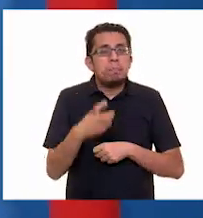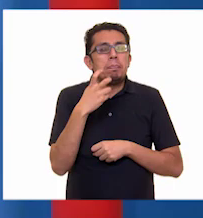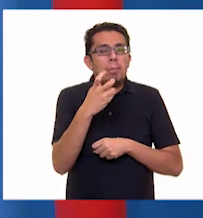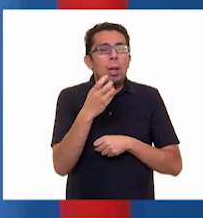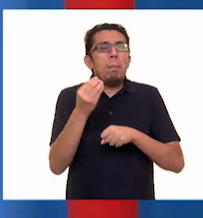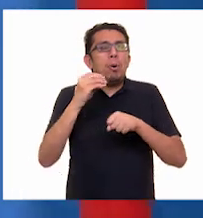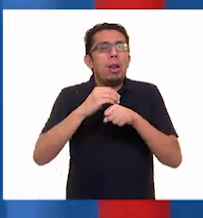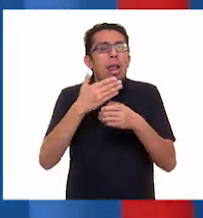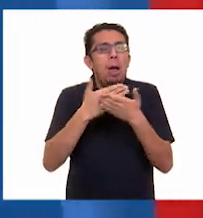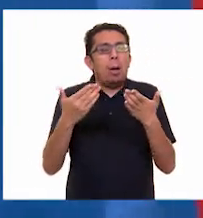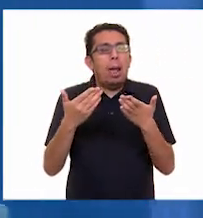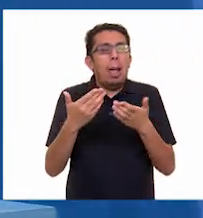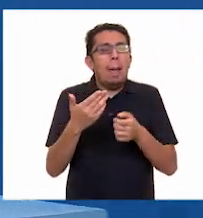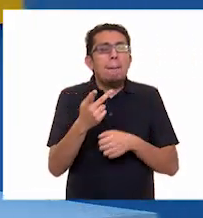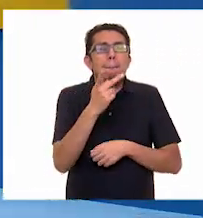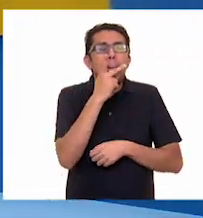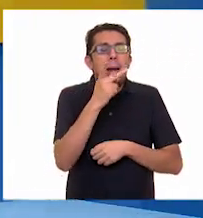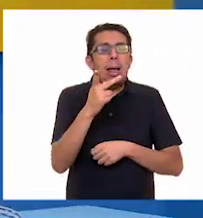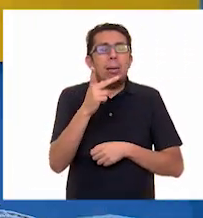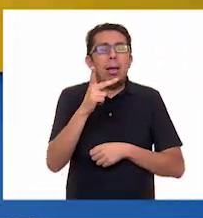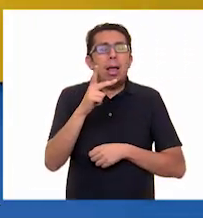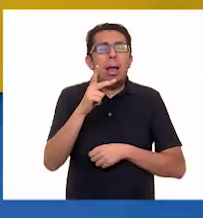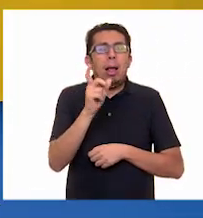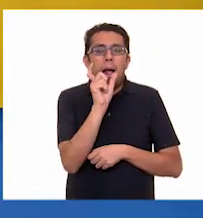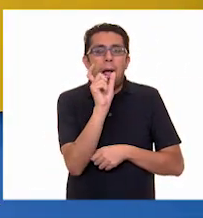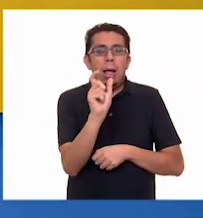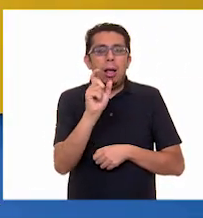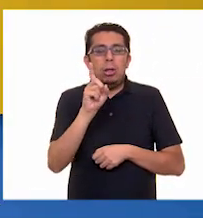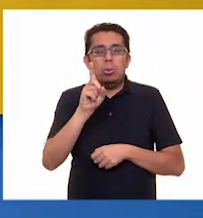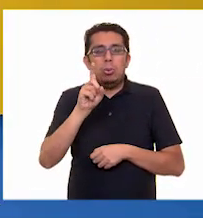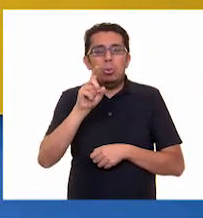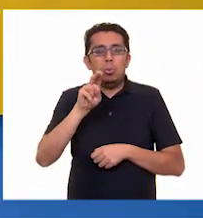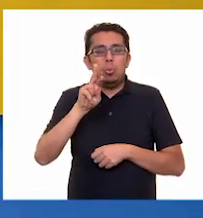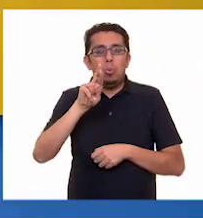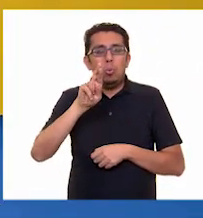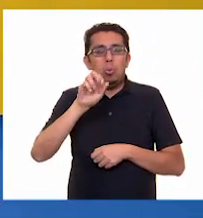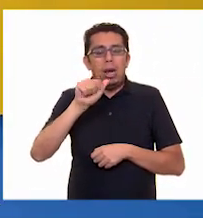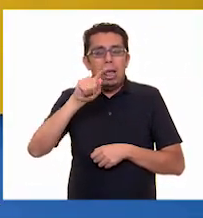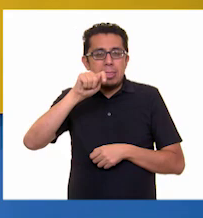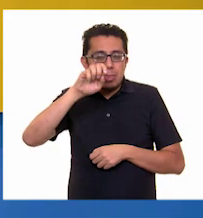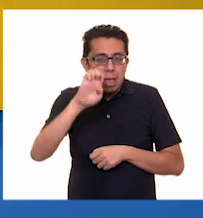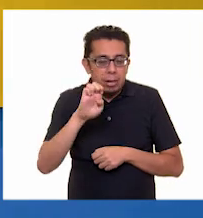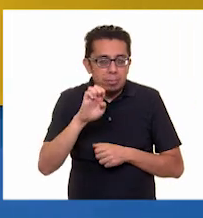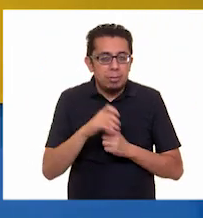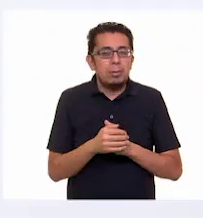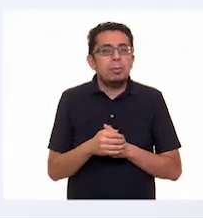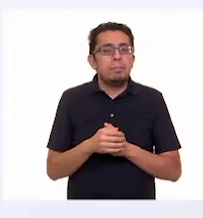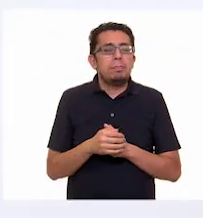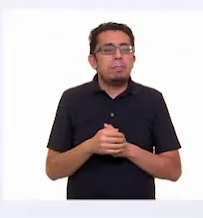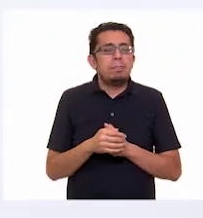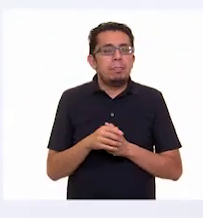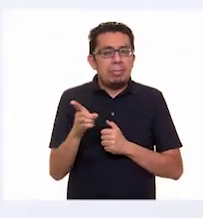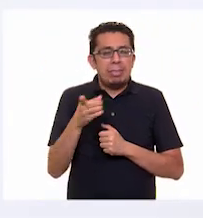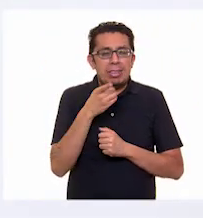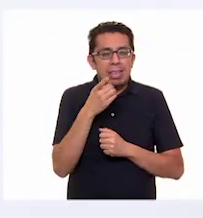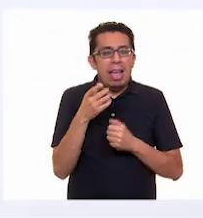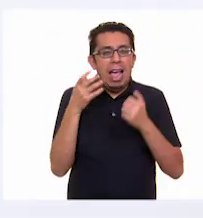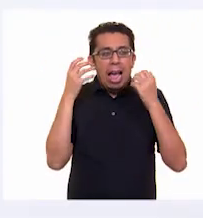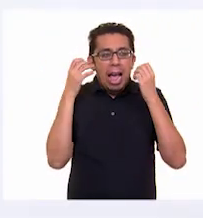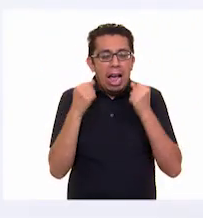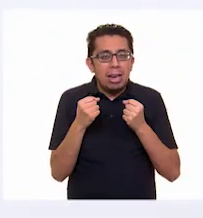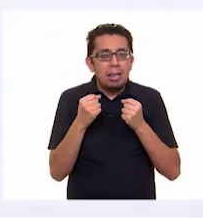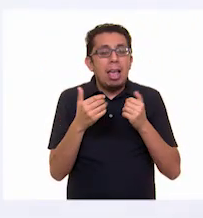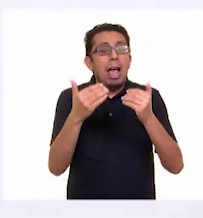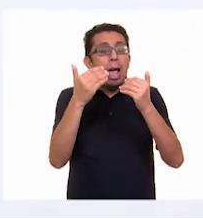que sería esta. La vamos a poner aquí, durante. Y tal y como dijo Ale, debajo